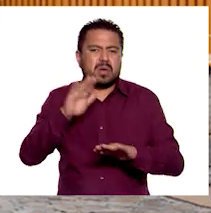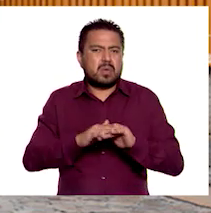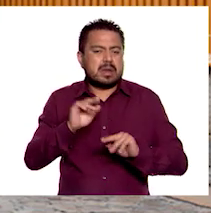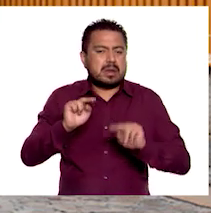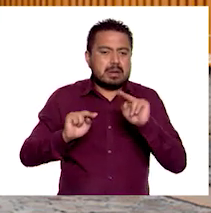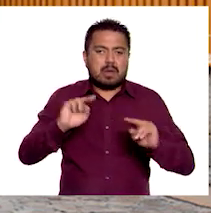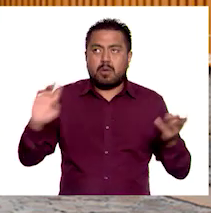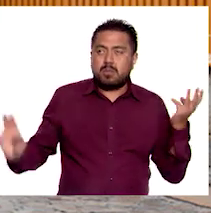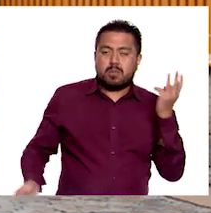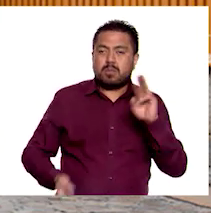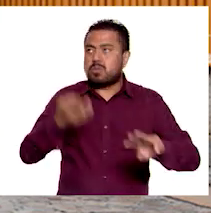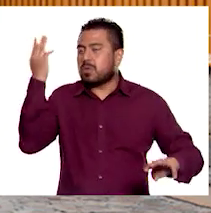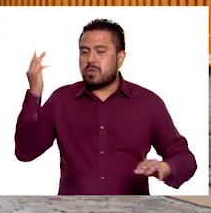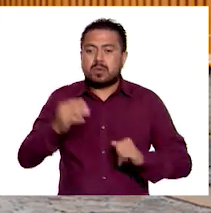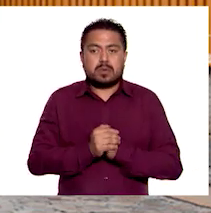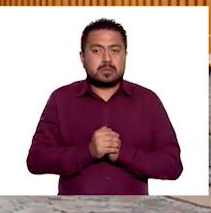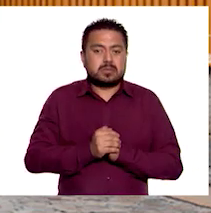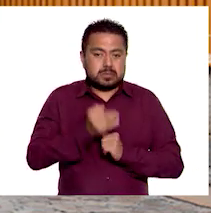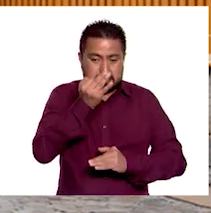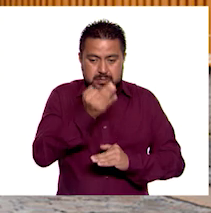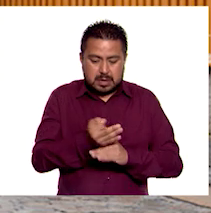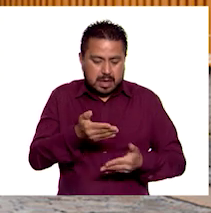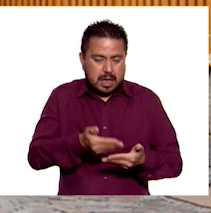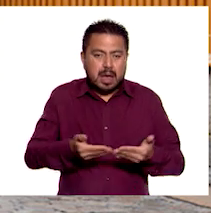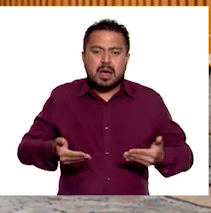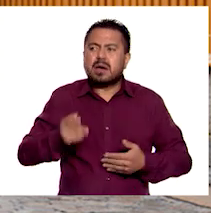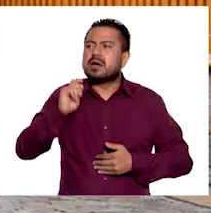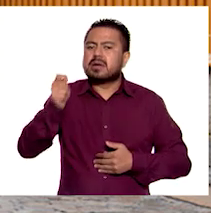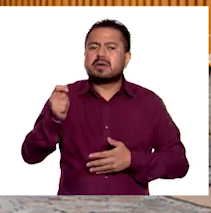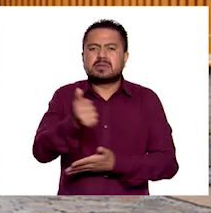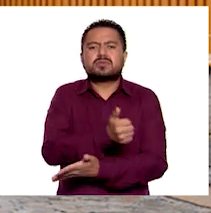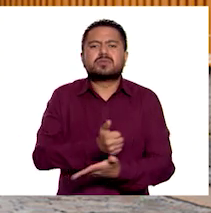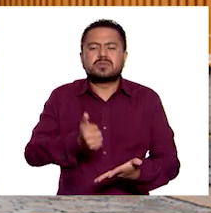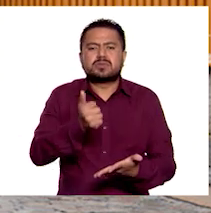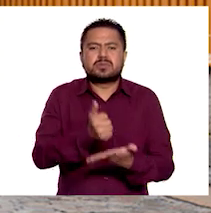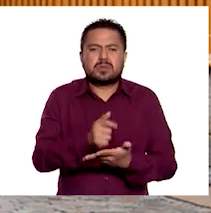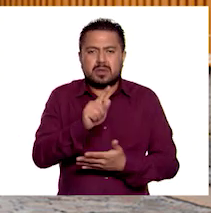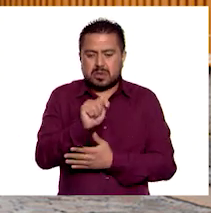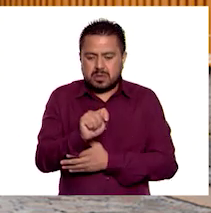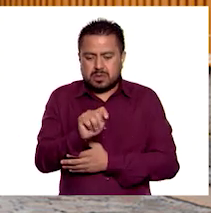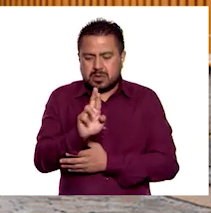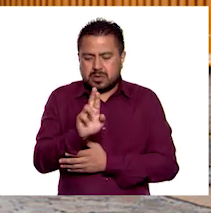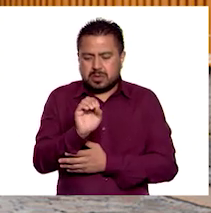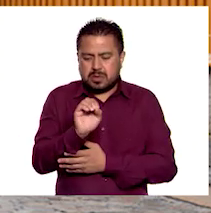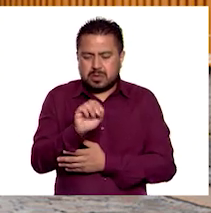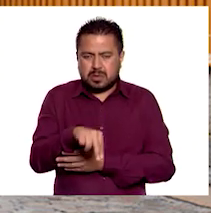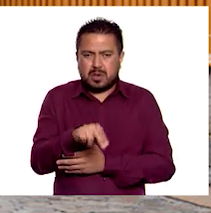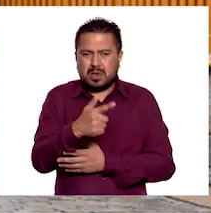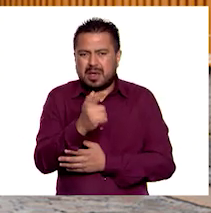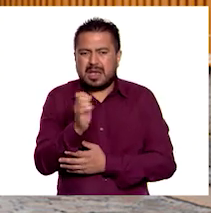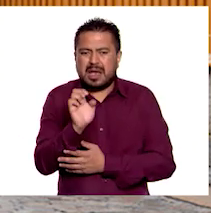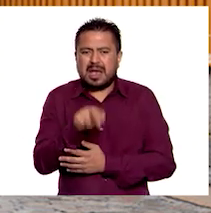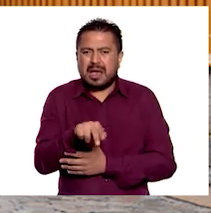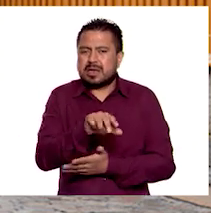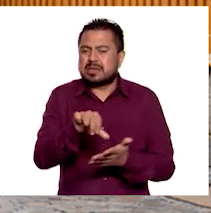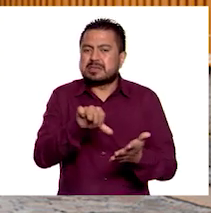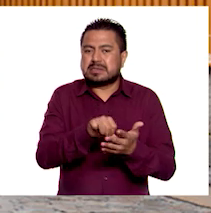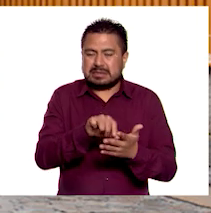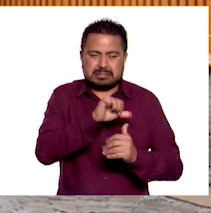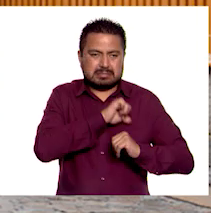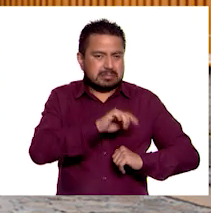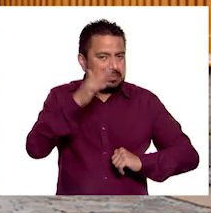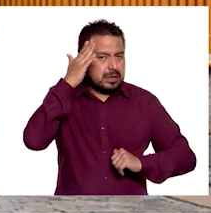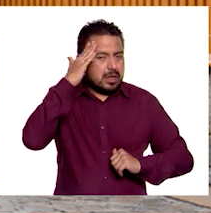mundial. Estamos ahora en la ciudad de Trondheim, en la porción central de Noruega.